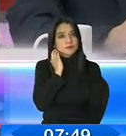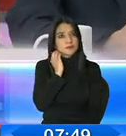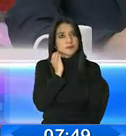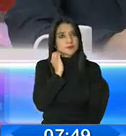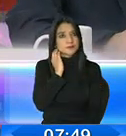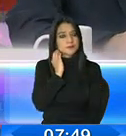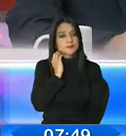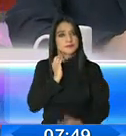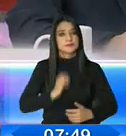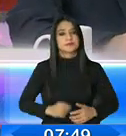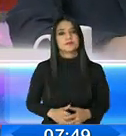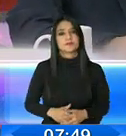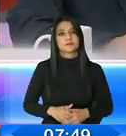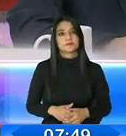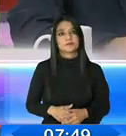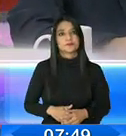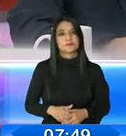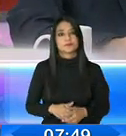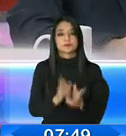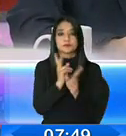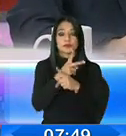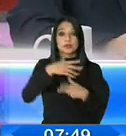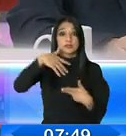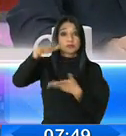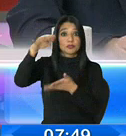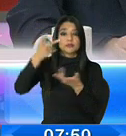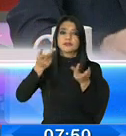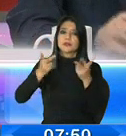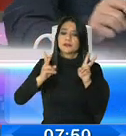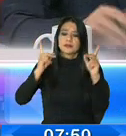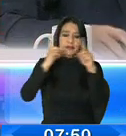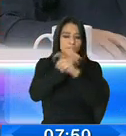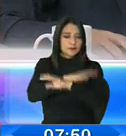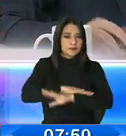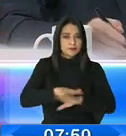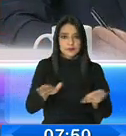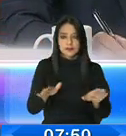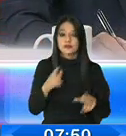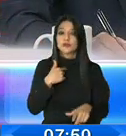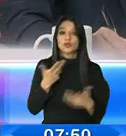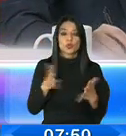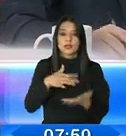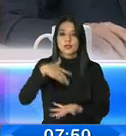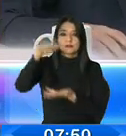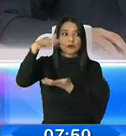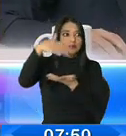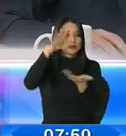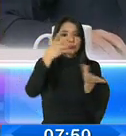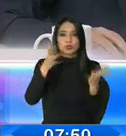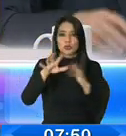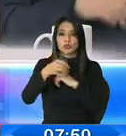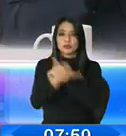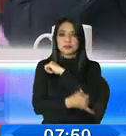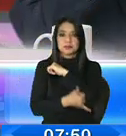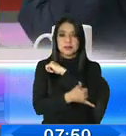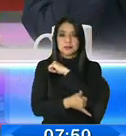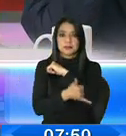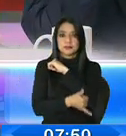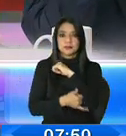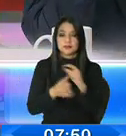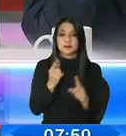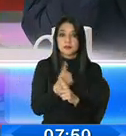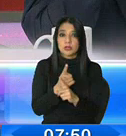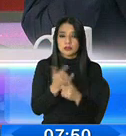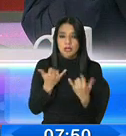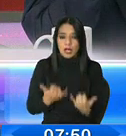Mire, el sector exportador está en una situación también compleja, difícil, como otros sectores. Y hoy, más que nunca, le